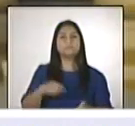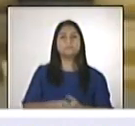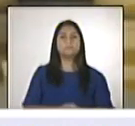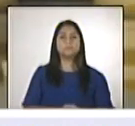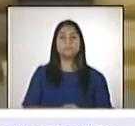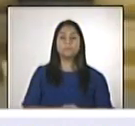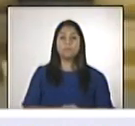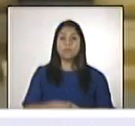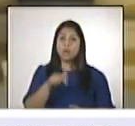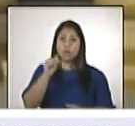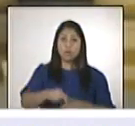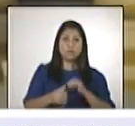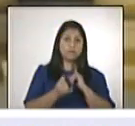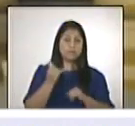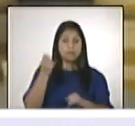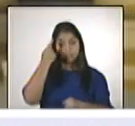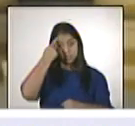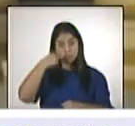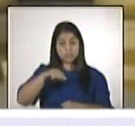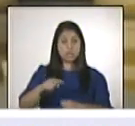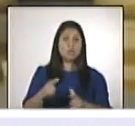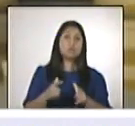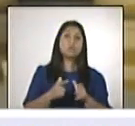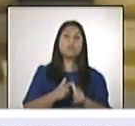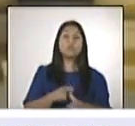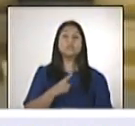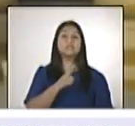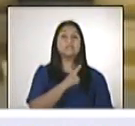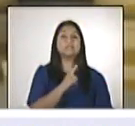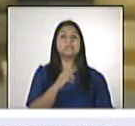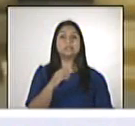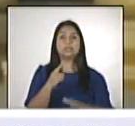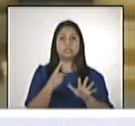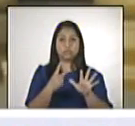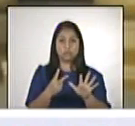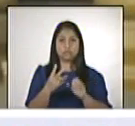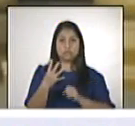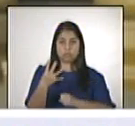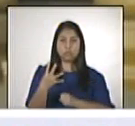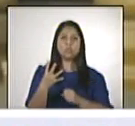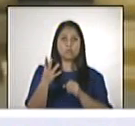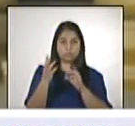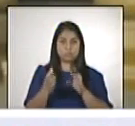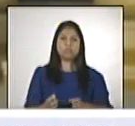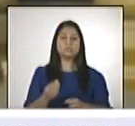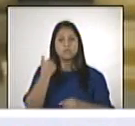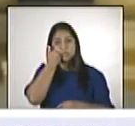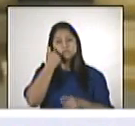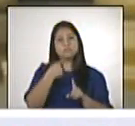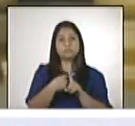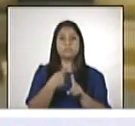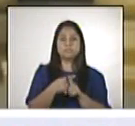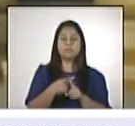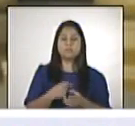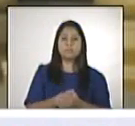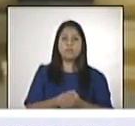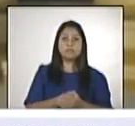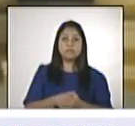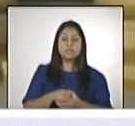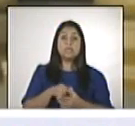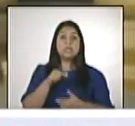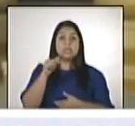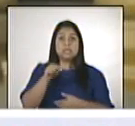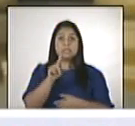Cerramos el día con los siguientes datos, 174 casos positivos, de estos